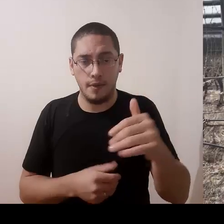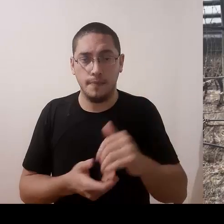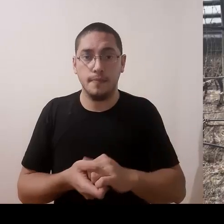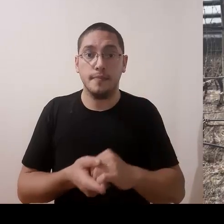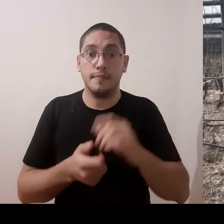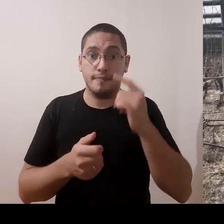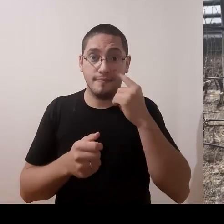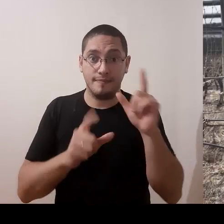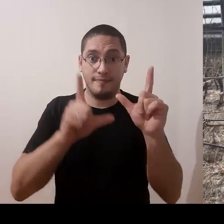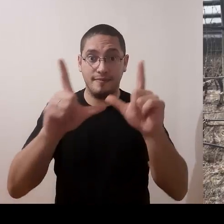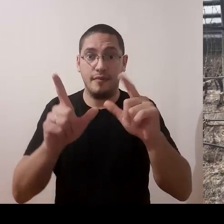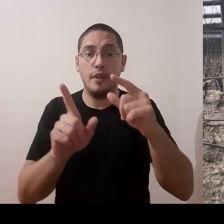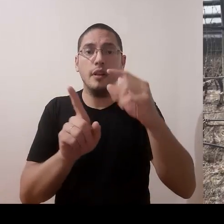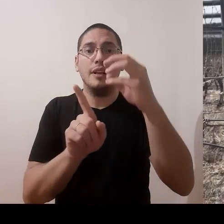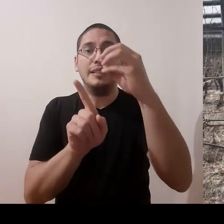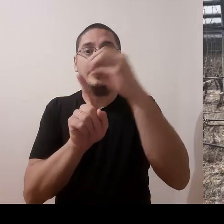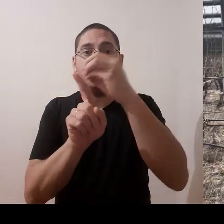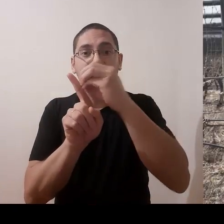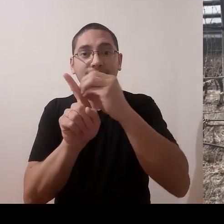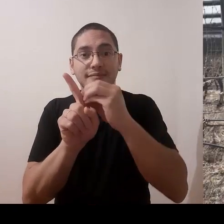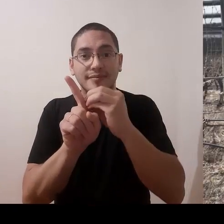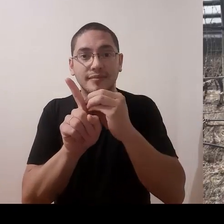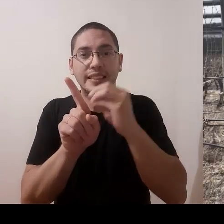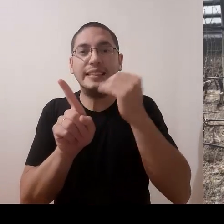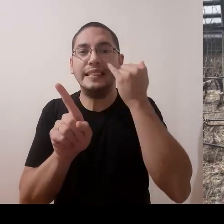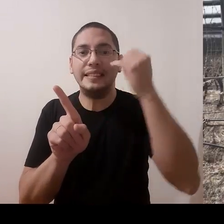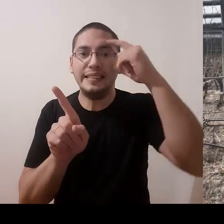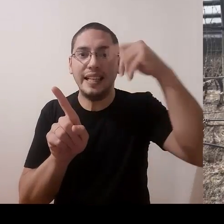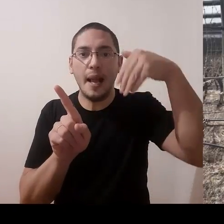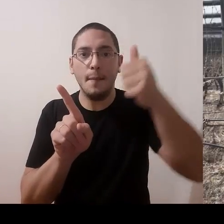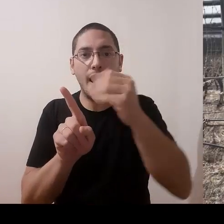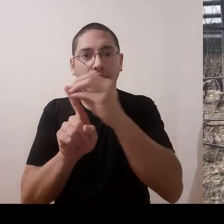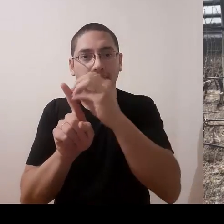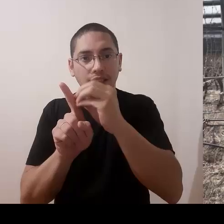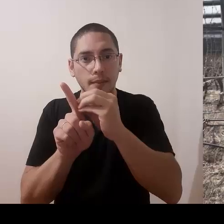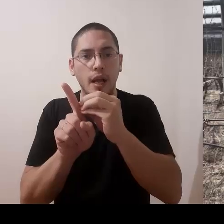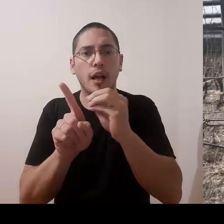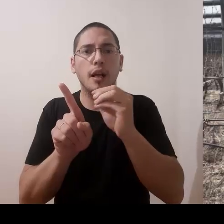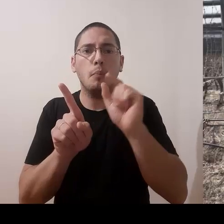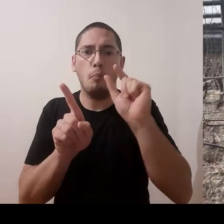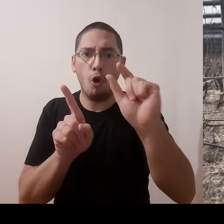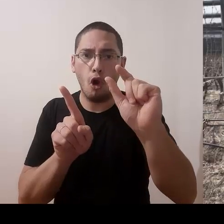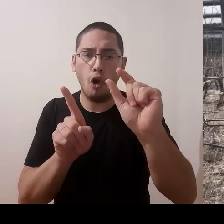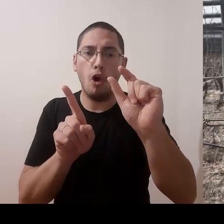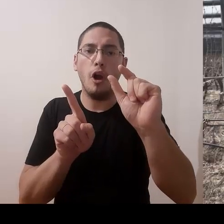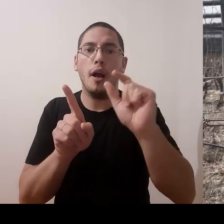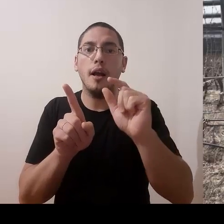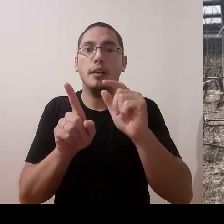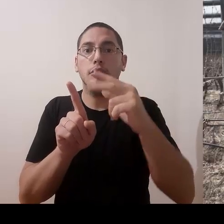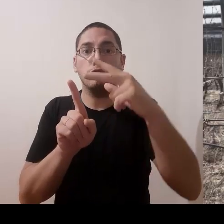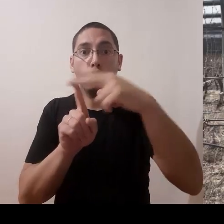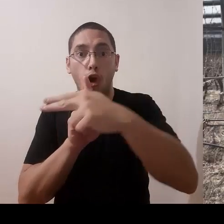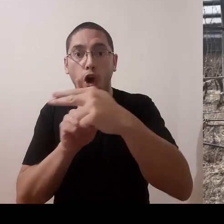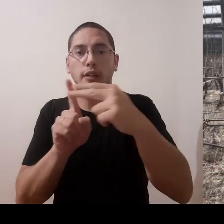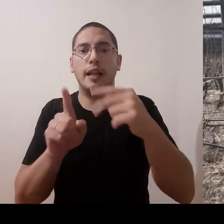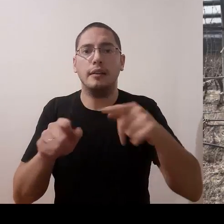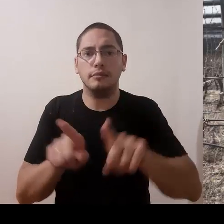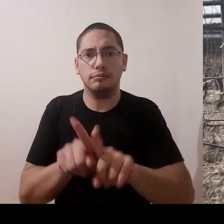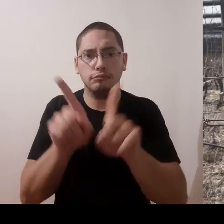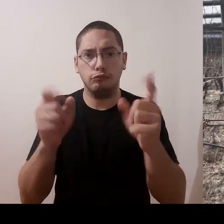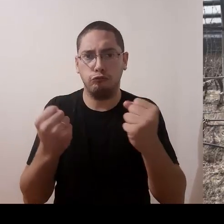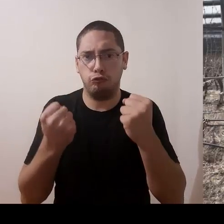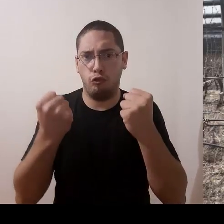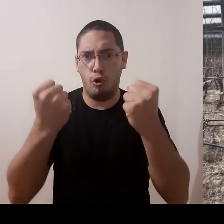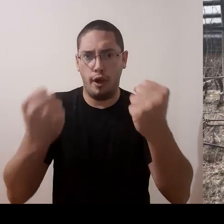dejamos una cantidad de yema menor en base al vigor. Entonces, es una planta que tiene un vigor